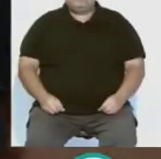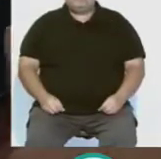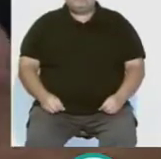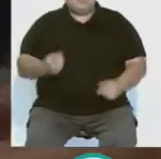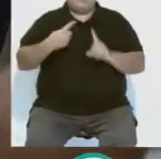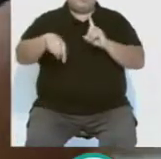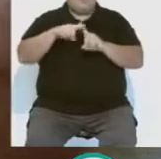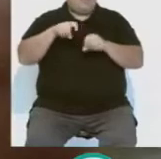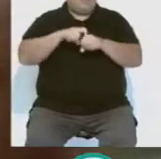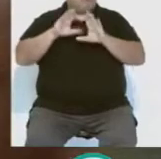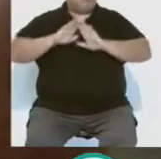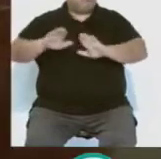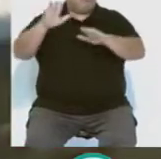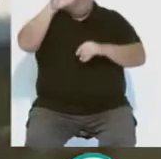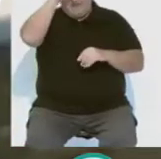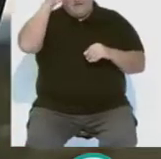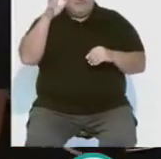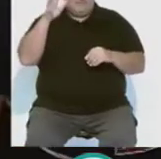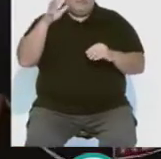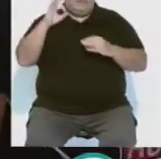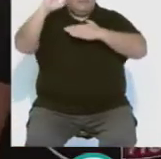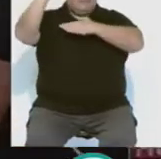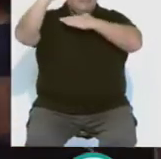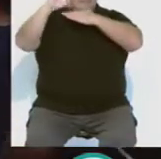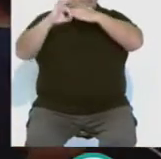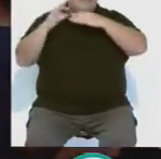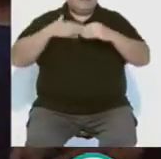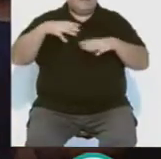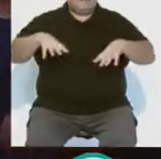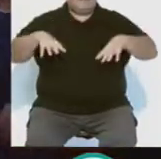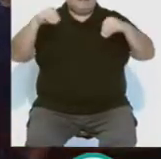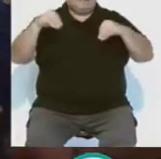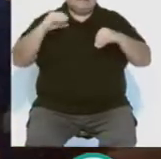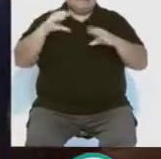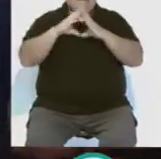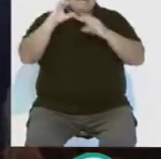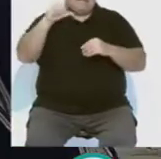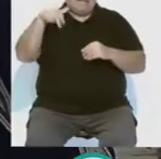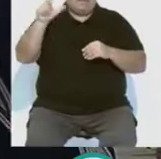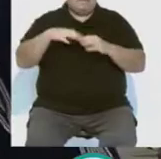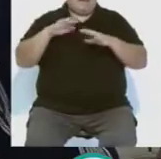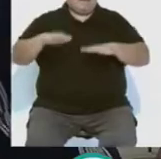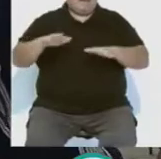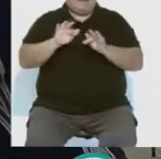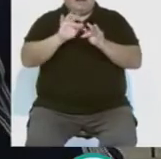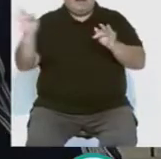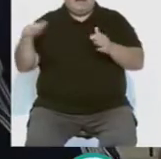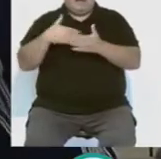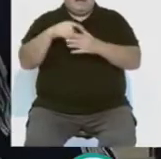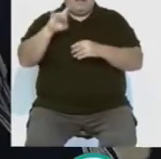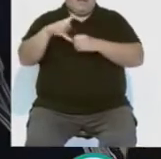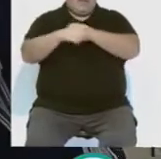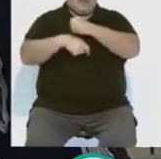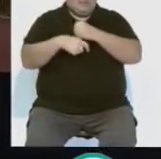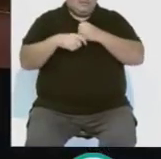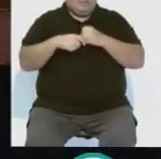Vuelve un clásico del verano. Las puestas de sol desde el Castillo de Santa Catalina han llegado para quedarse, al menos, hasta el